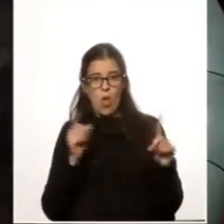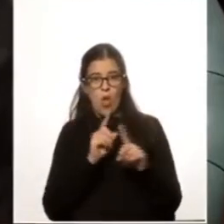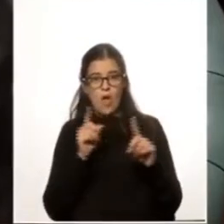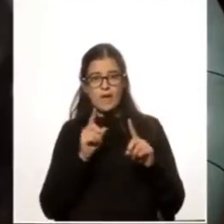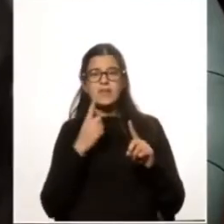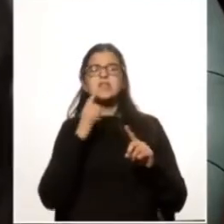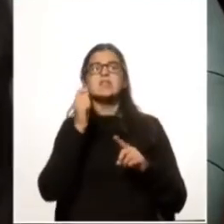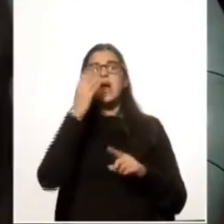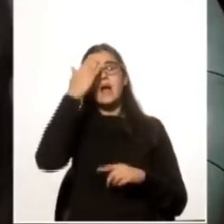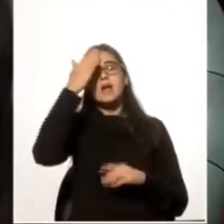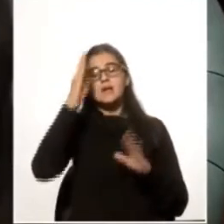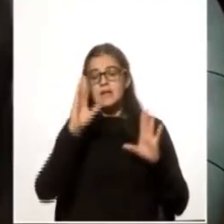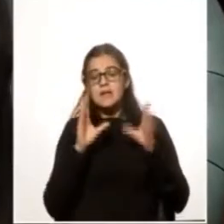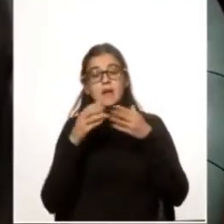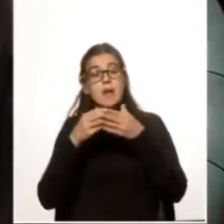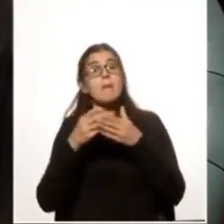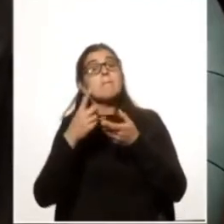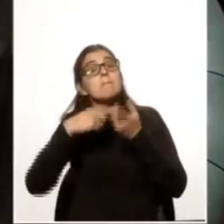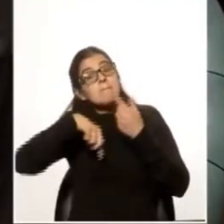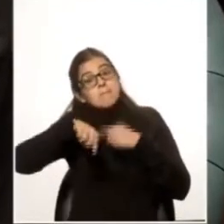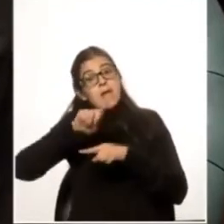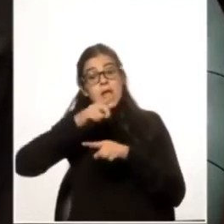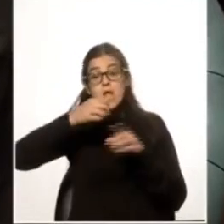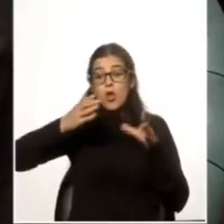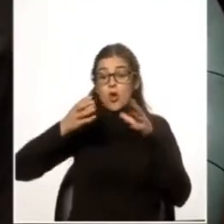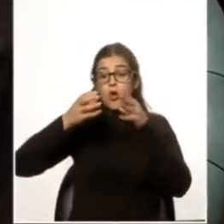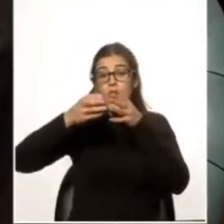pero era gente de izquierda, hubiéramos de repente